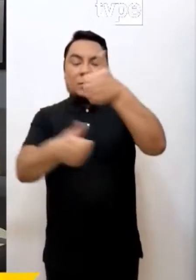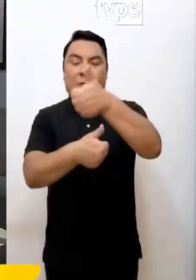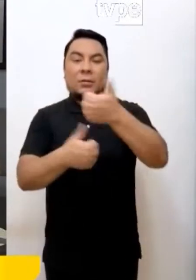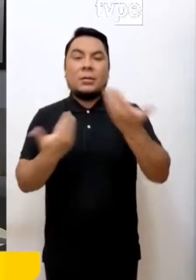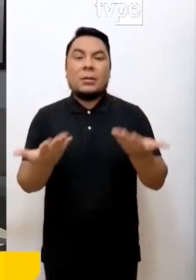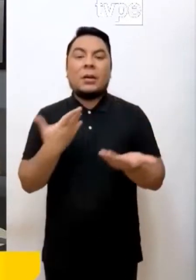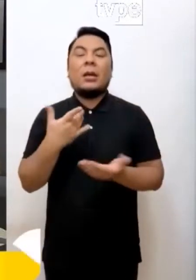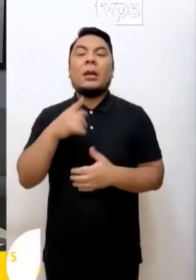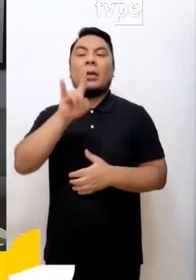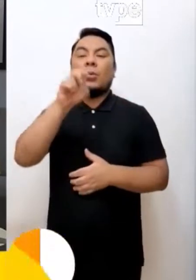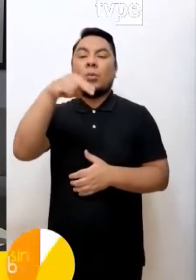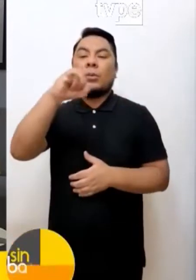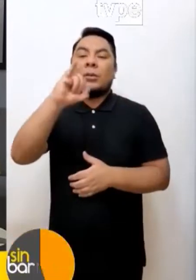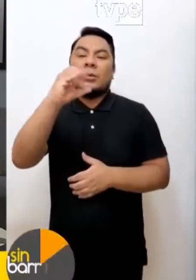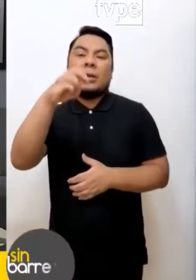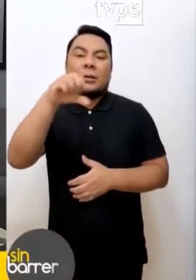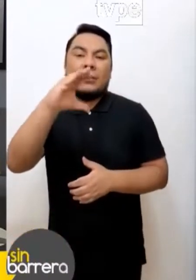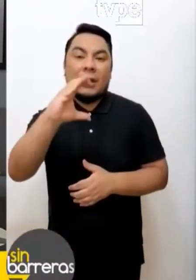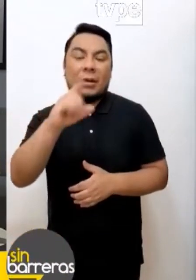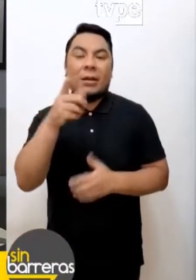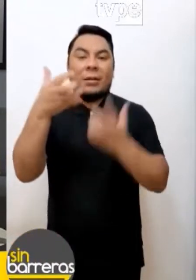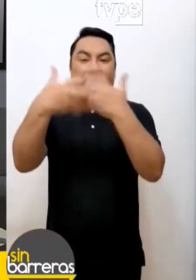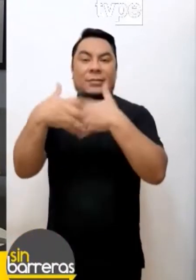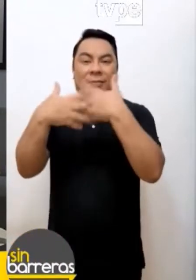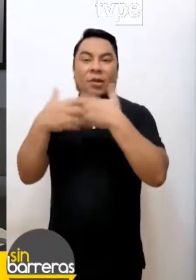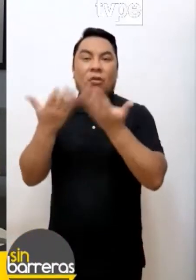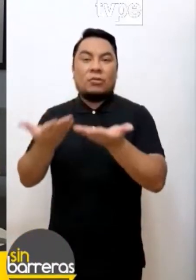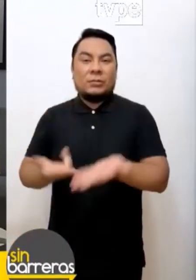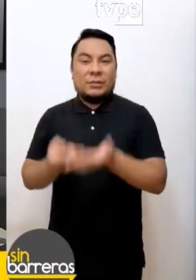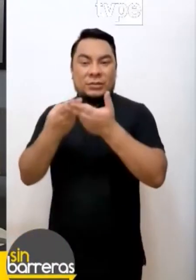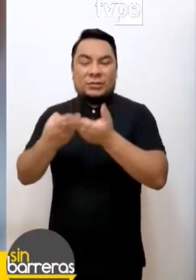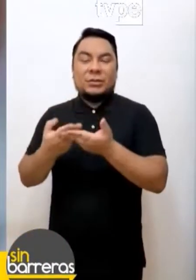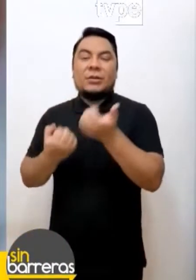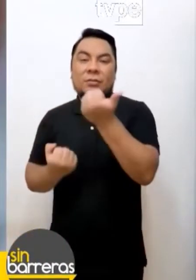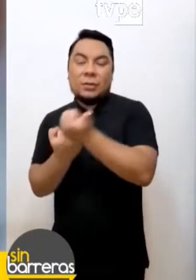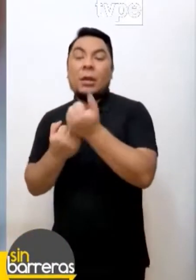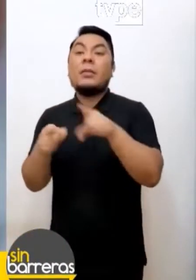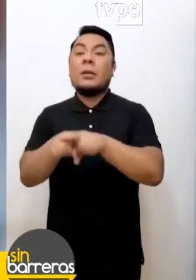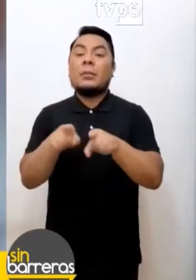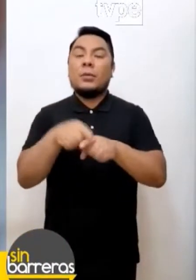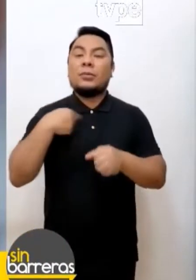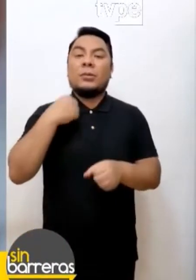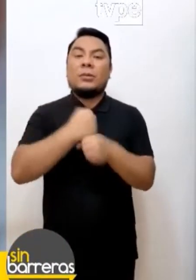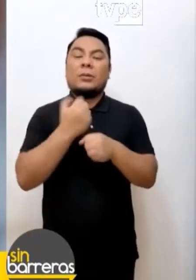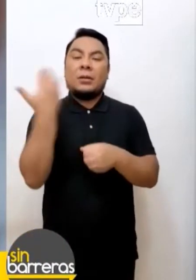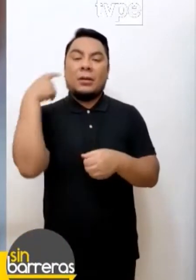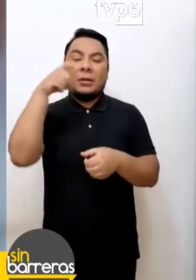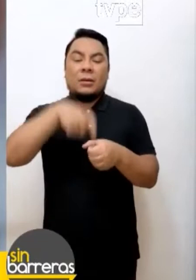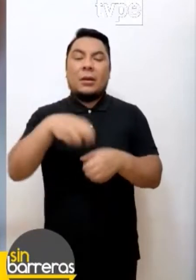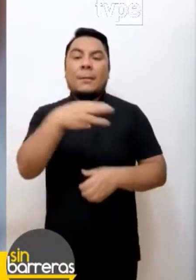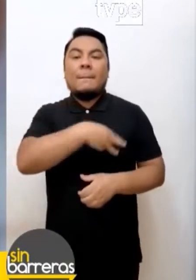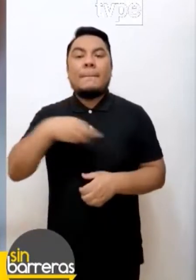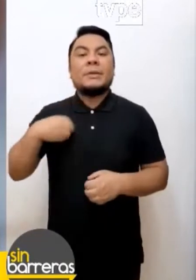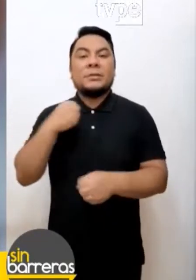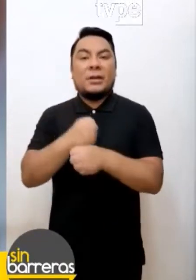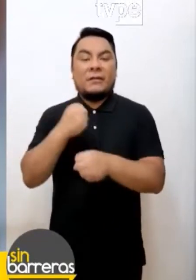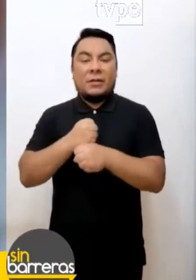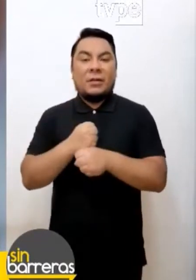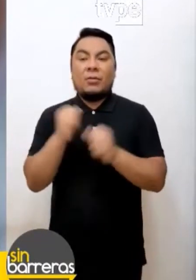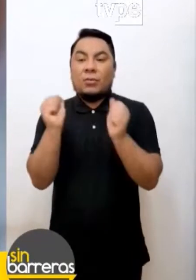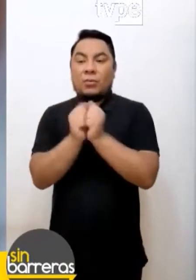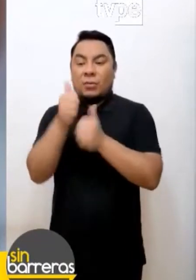asistente de UNIMAC, que se encargaba de maquinaria pesadas. Trabajé también en el Ministerio de